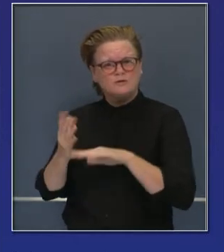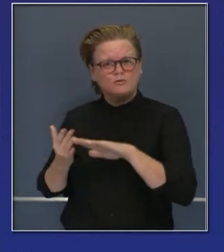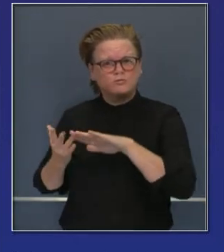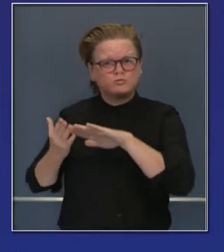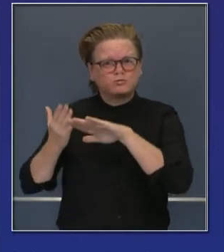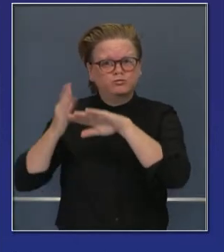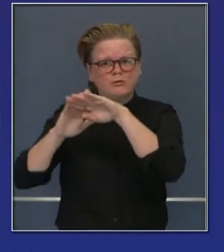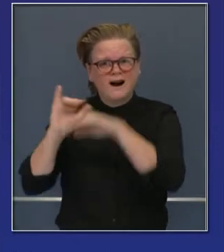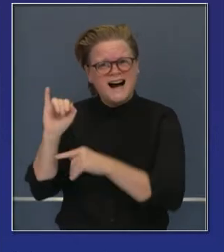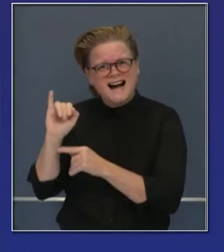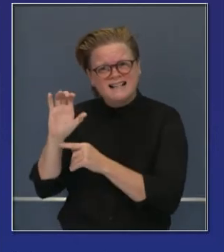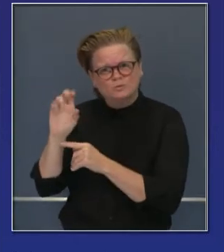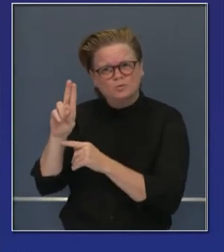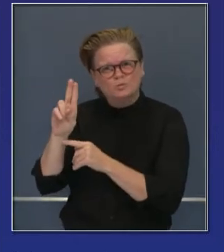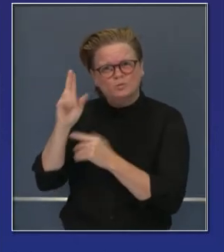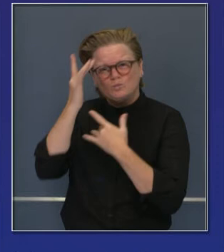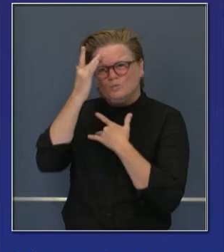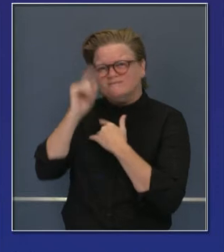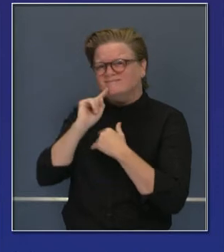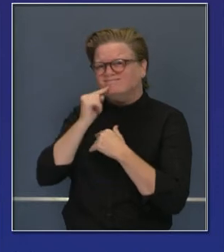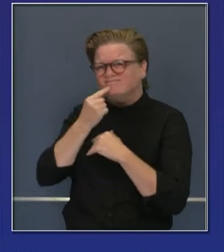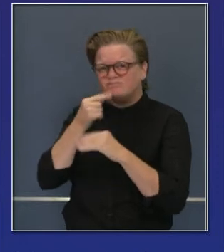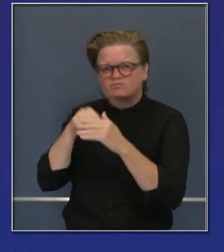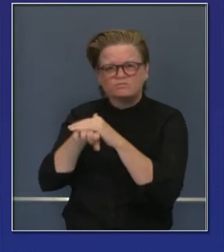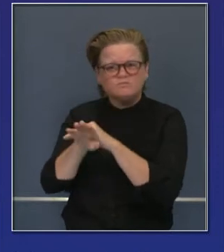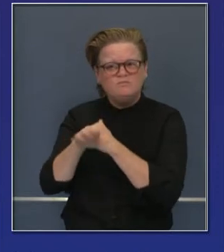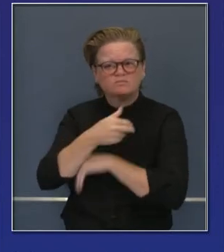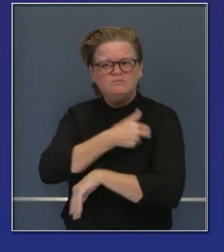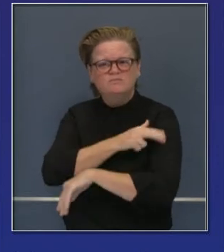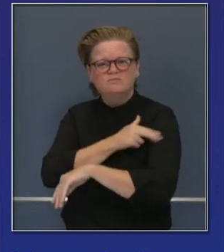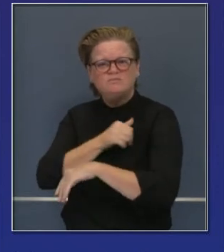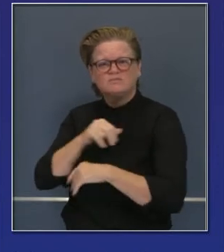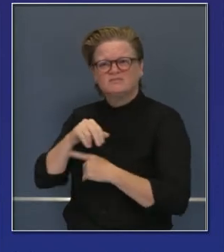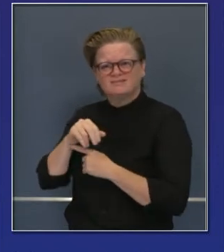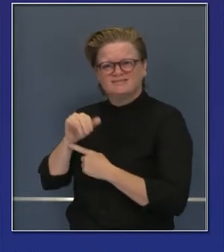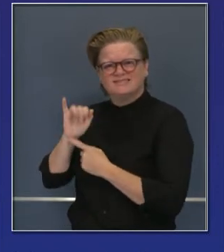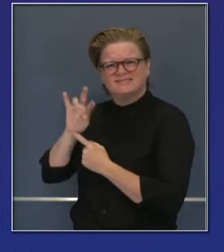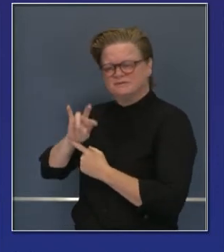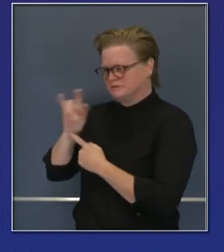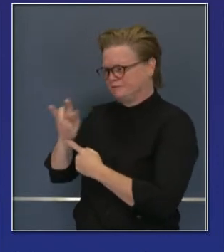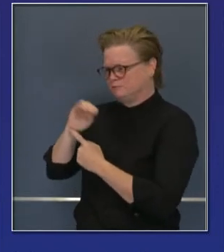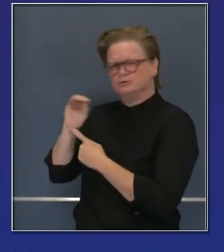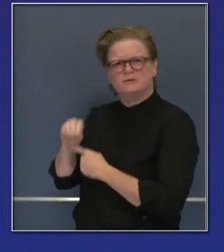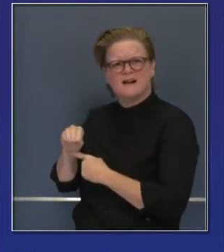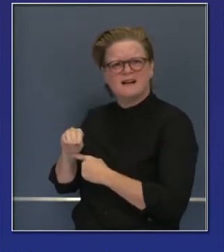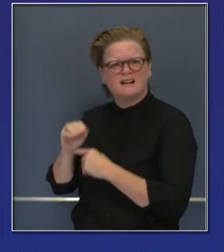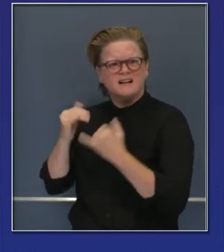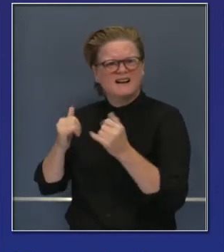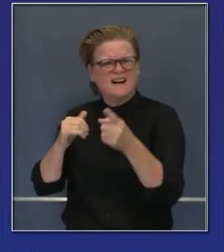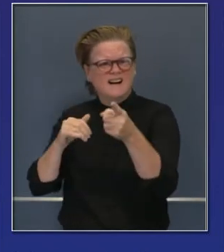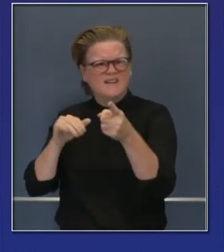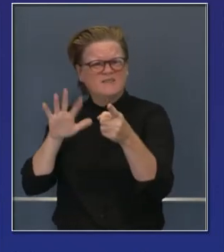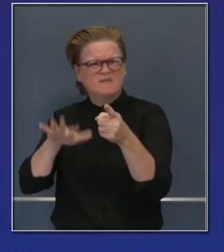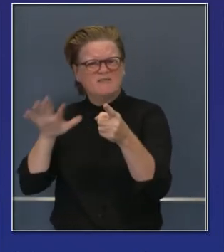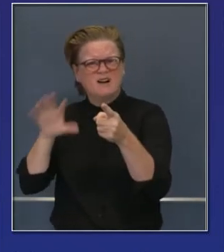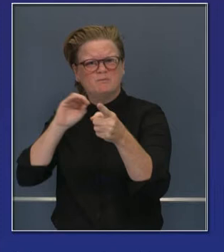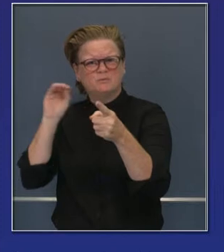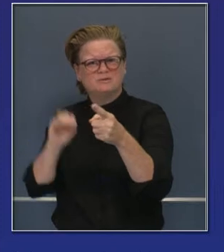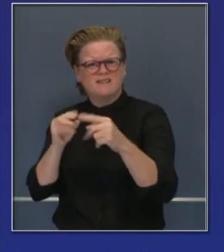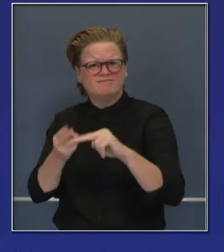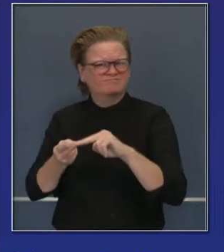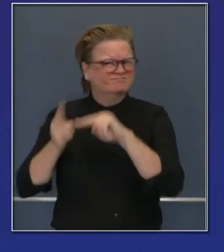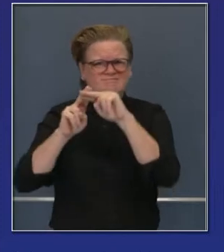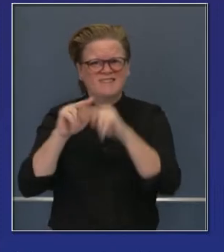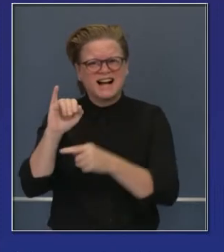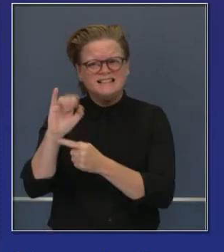a unidades de cuidados intensivos. Sin embargo, 55 por ciento es el aumento en el ingreso